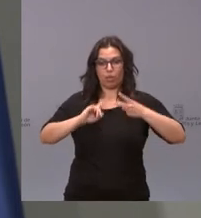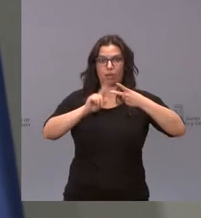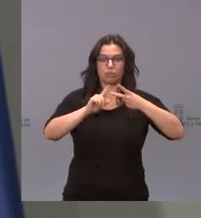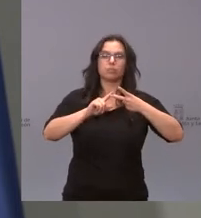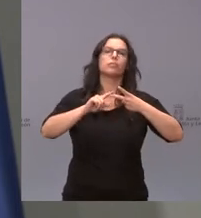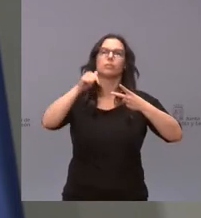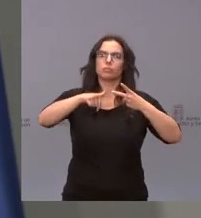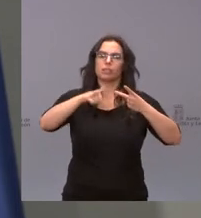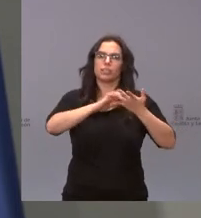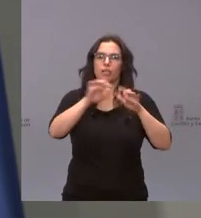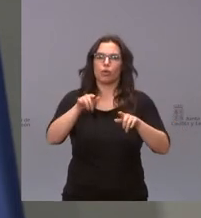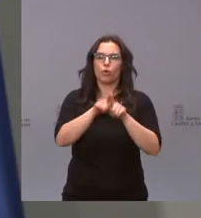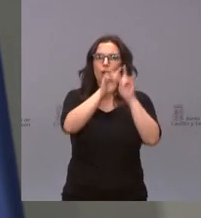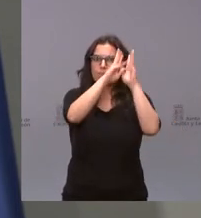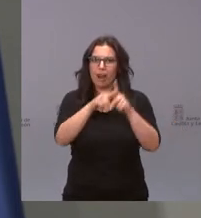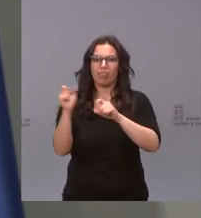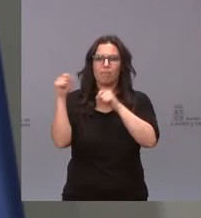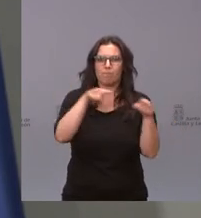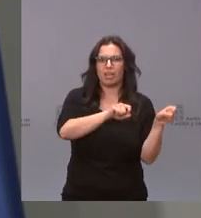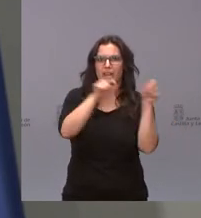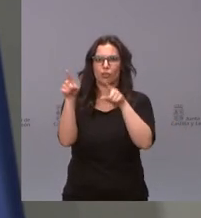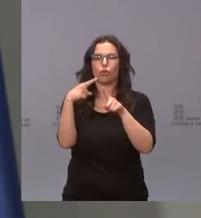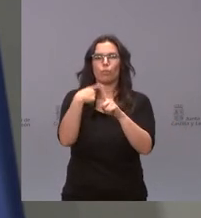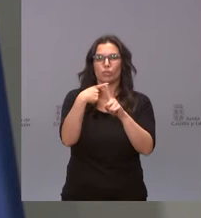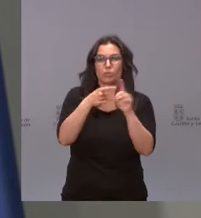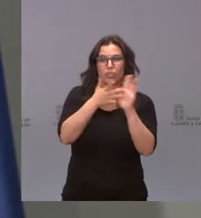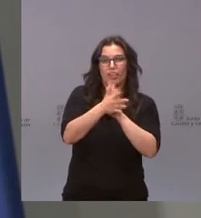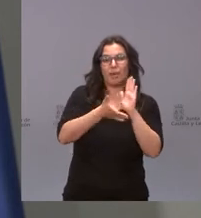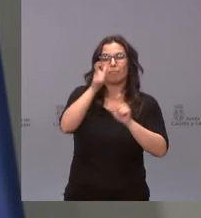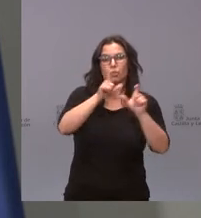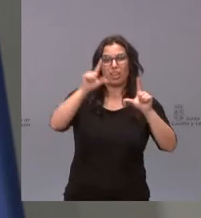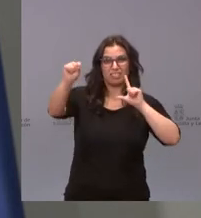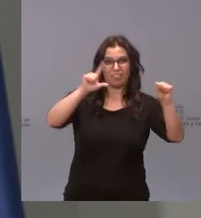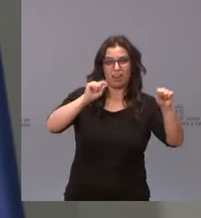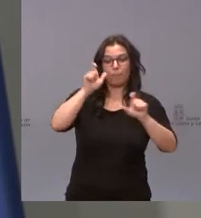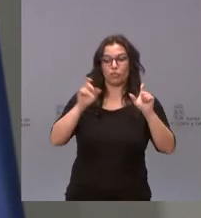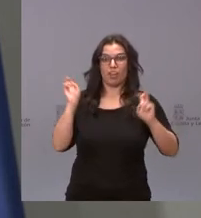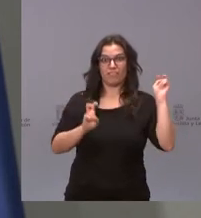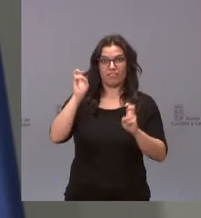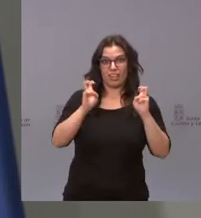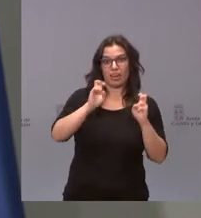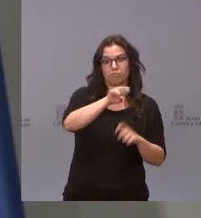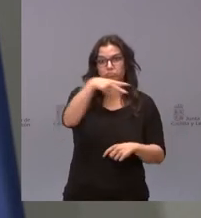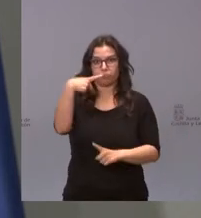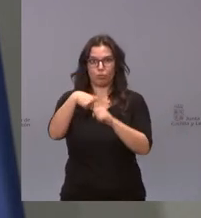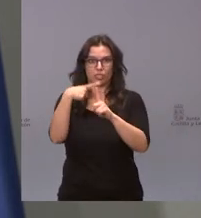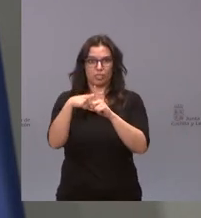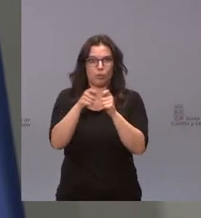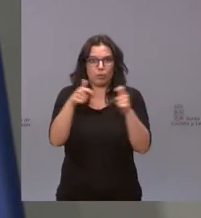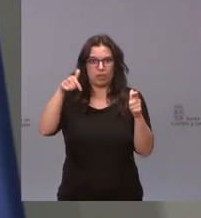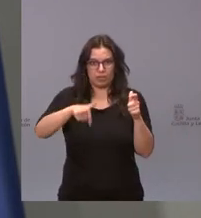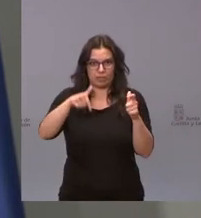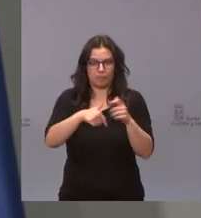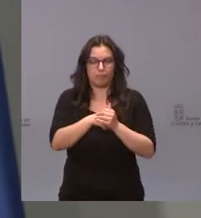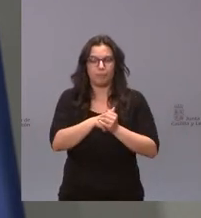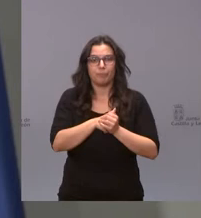positivo que saben ustedes que es uno de los ejes de nuestra política contra el reto demográfico es